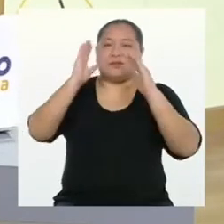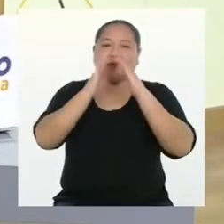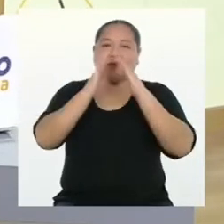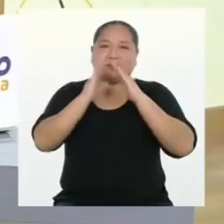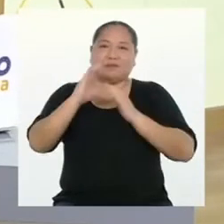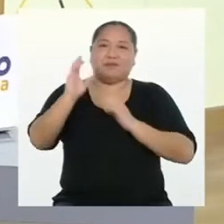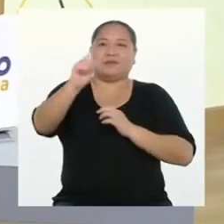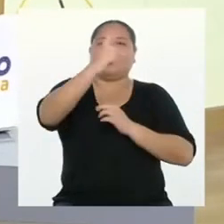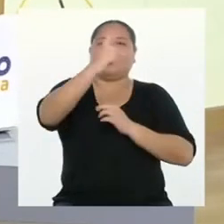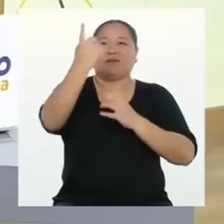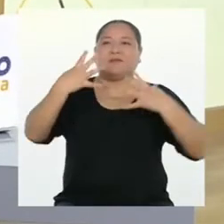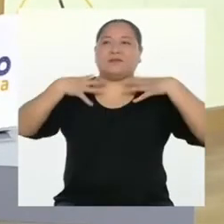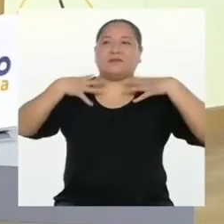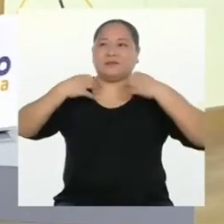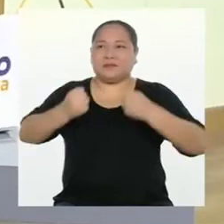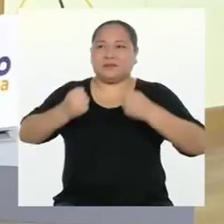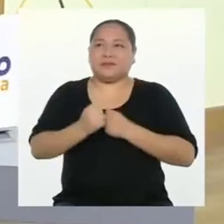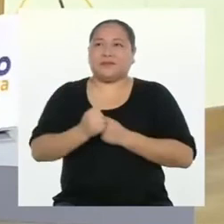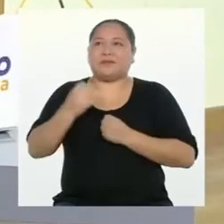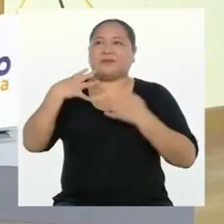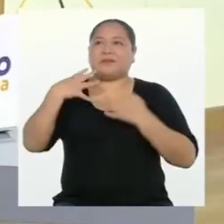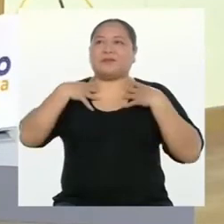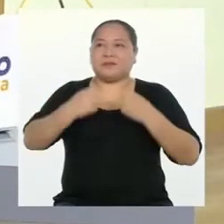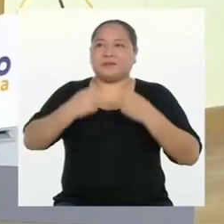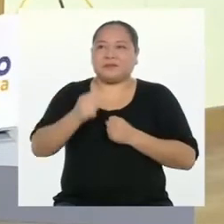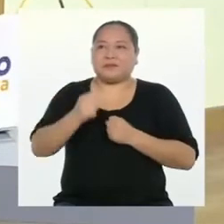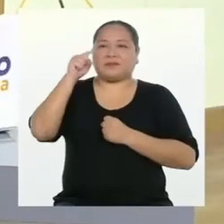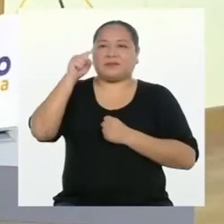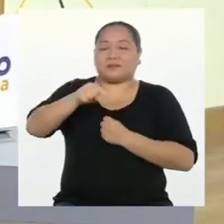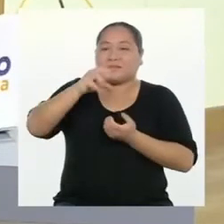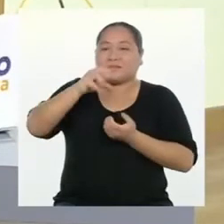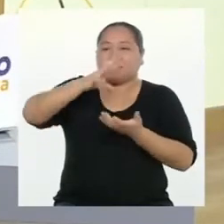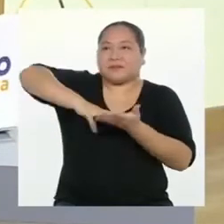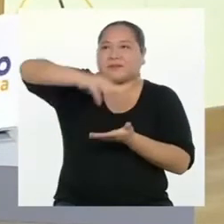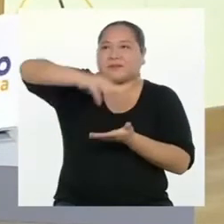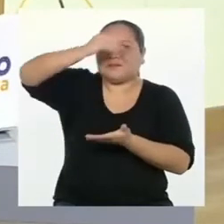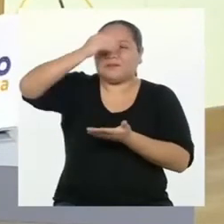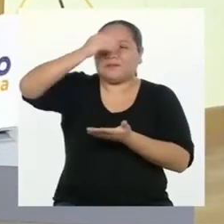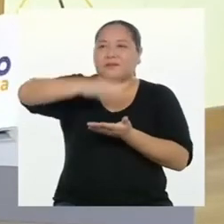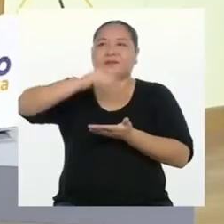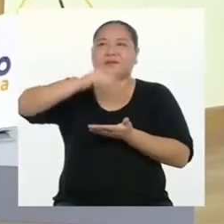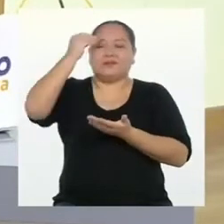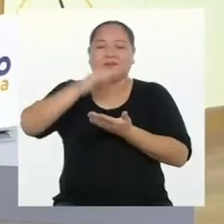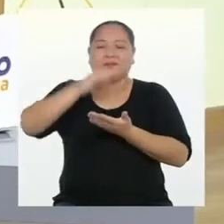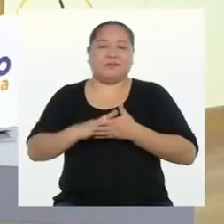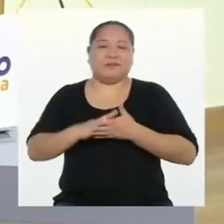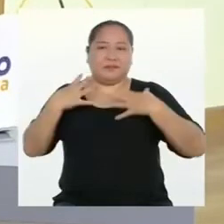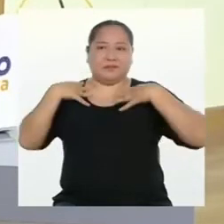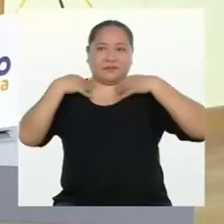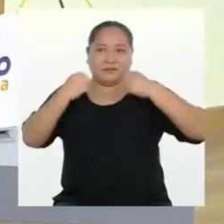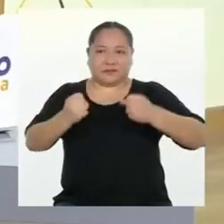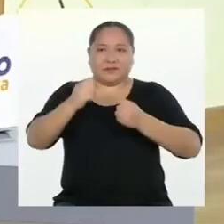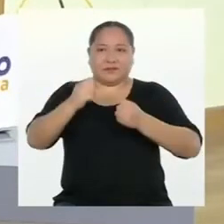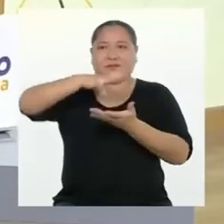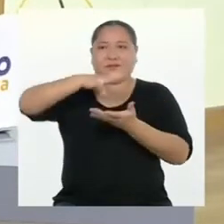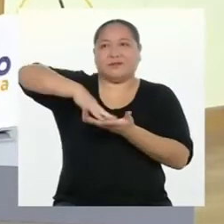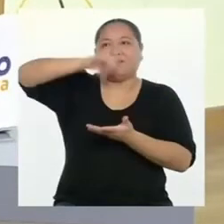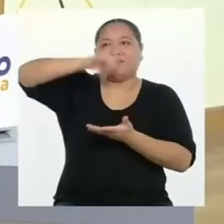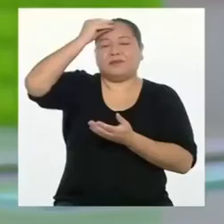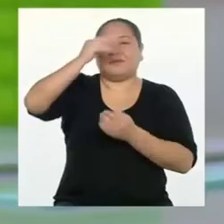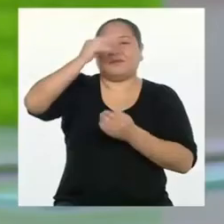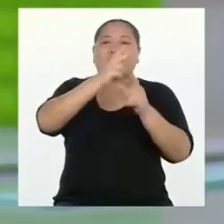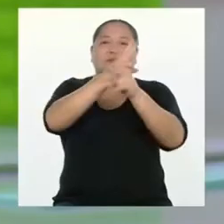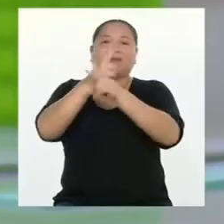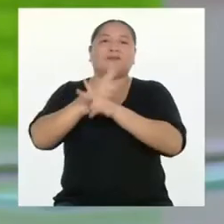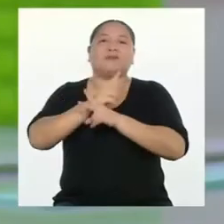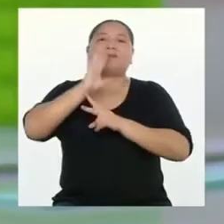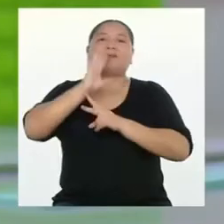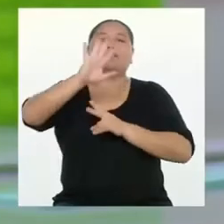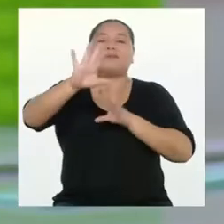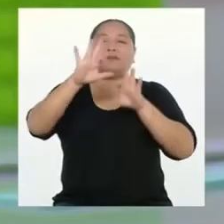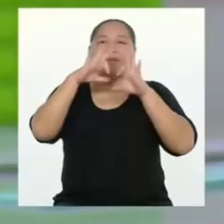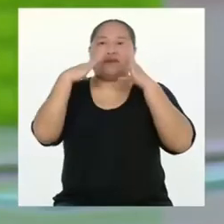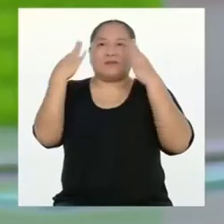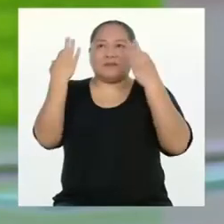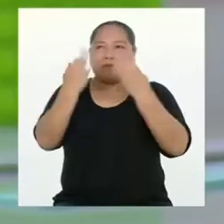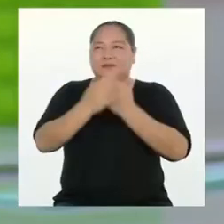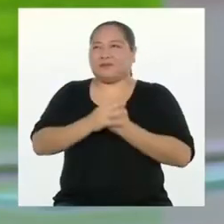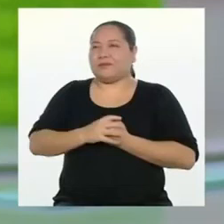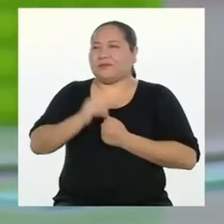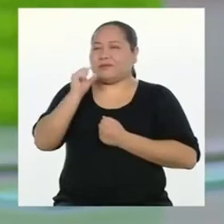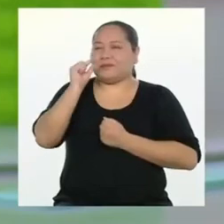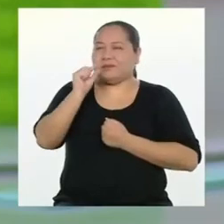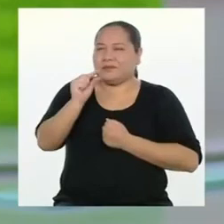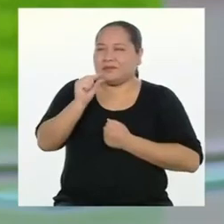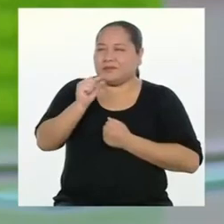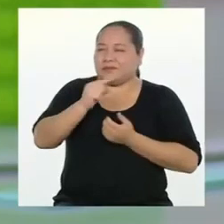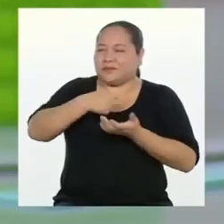Primero es la salud. La salud de verdad. Aprende a hacer salud. Aprende a cuidar a tu familia. Un